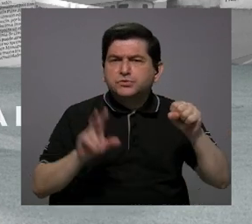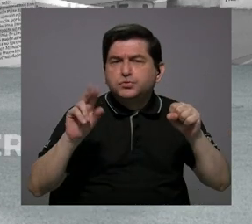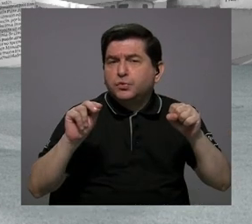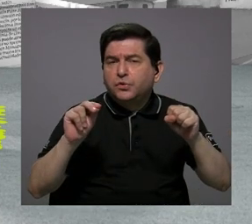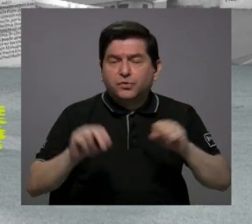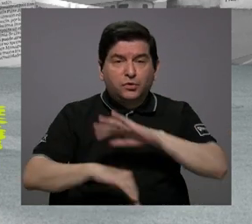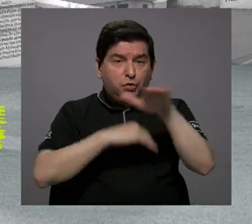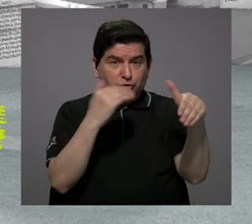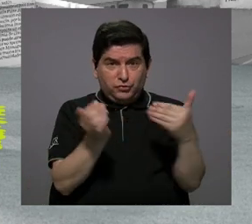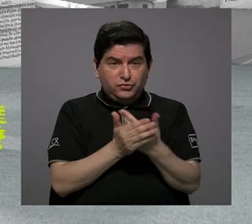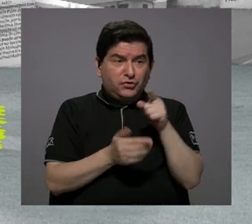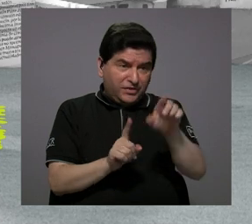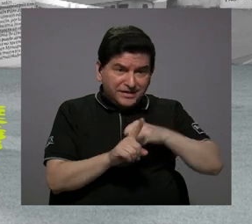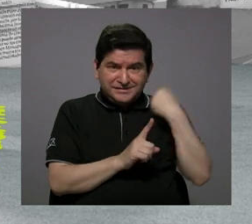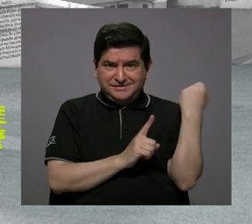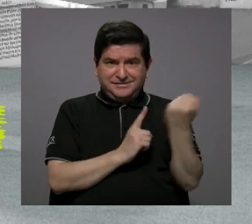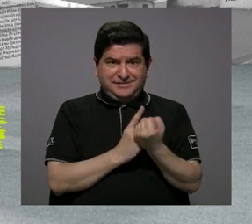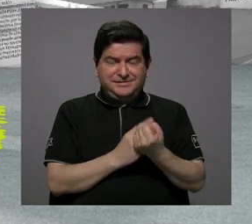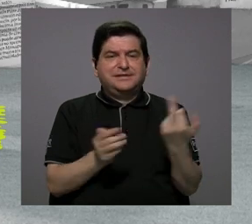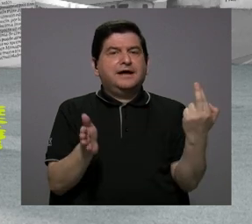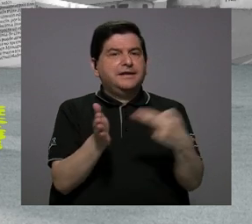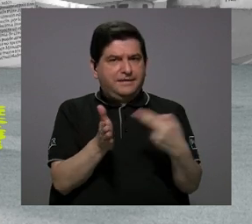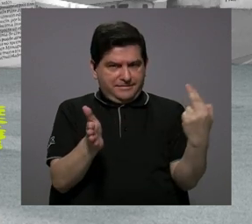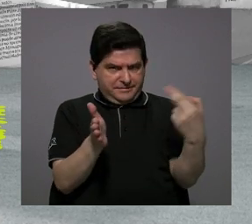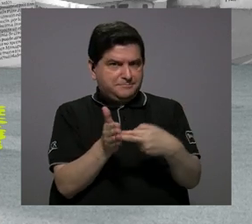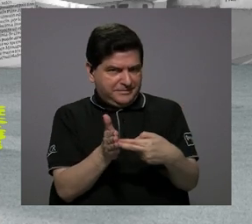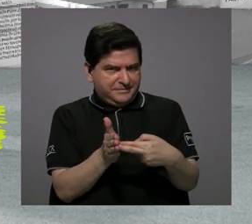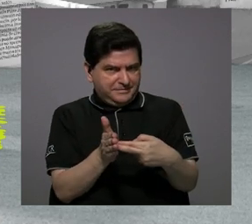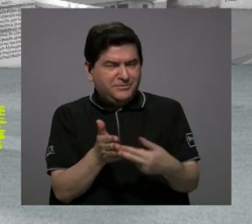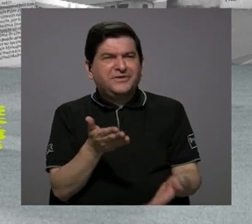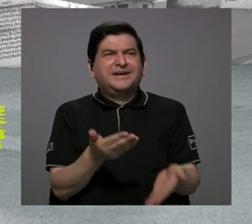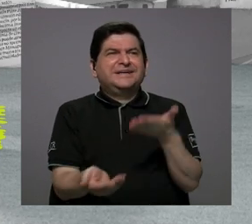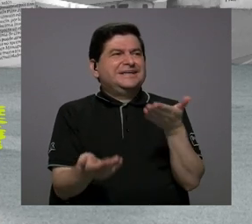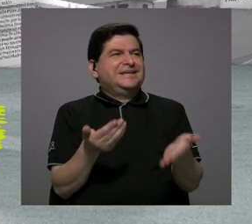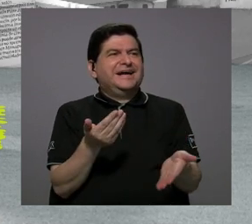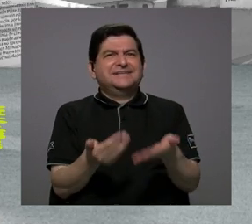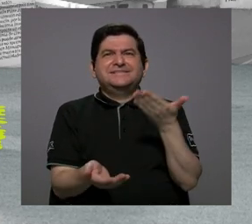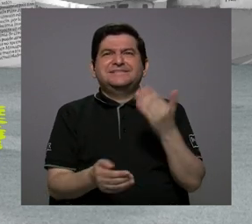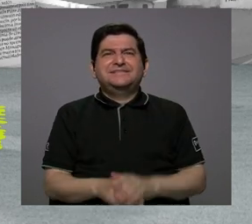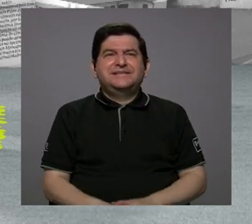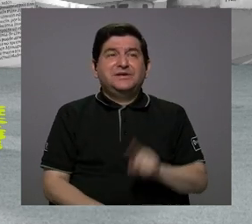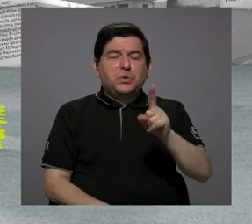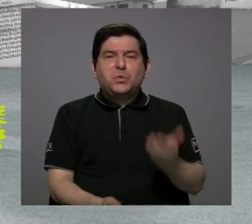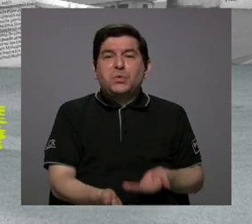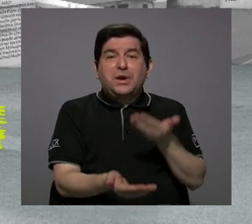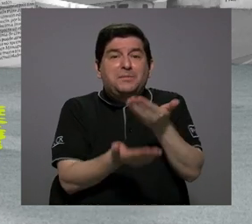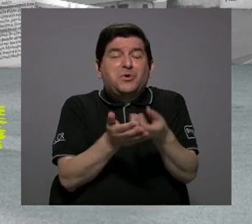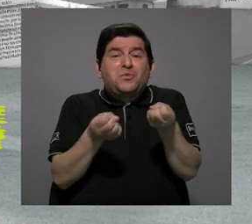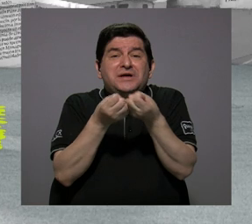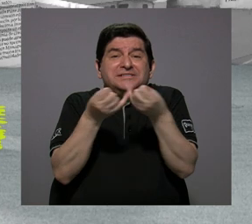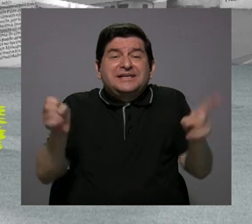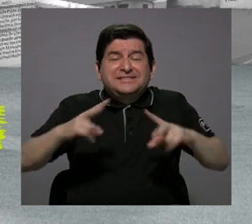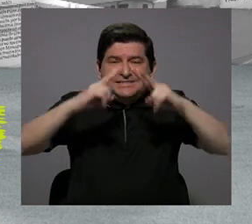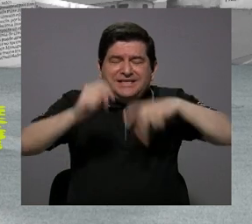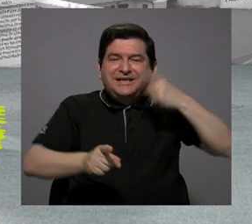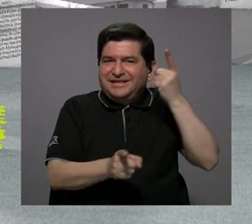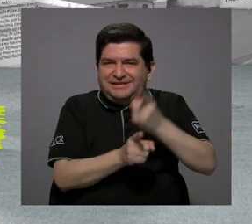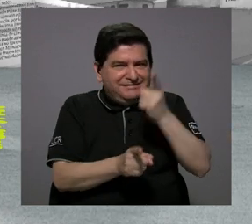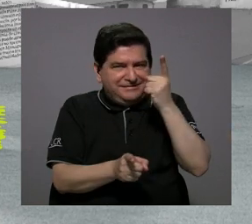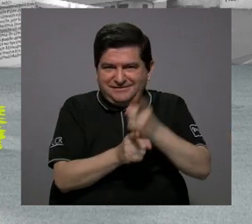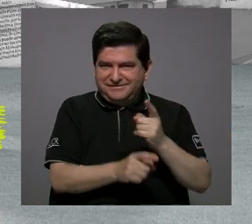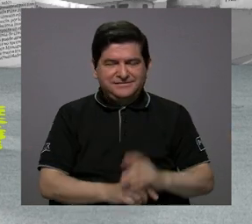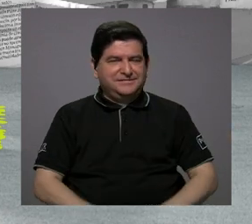Todo esto, repito, fue prácticamente una propuesta sin el análisis respectivo